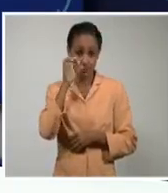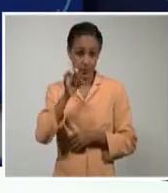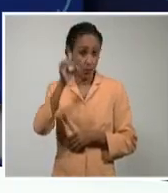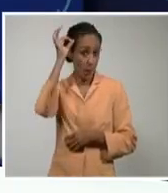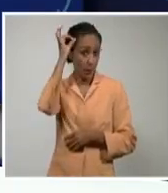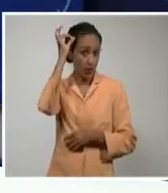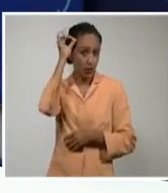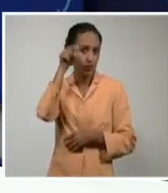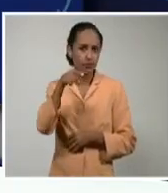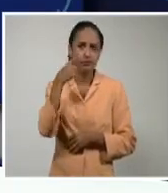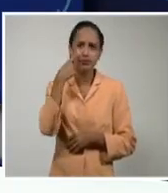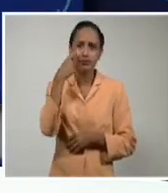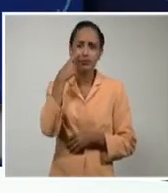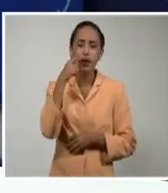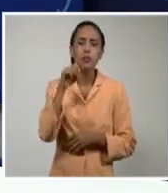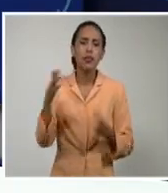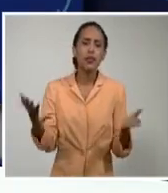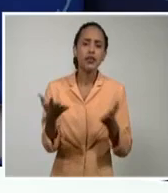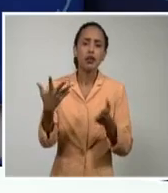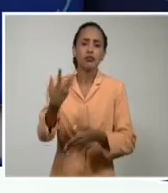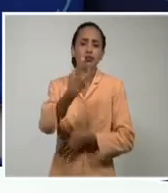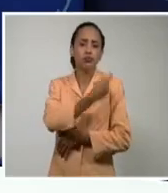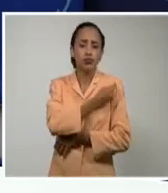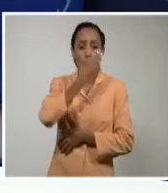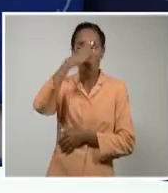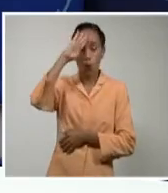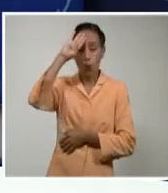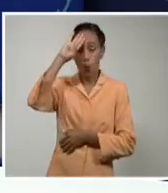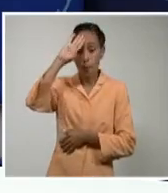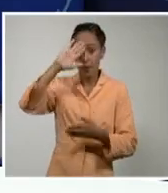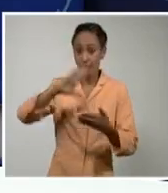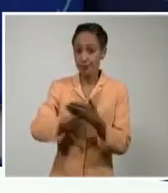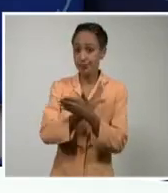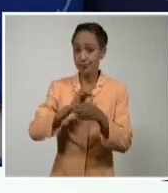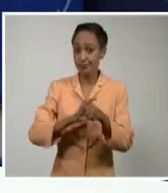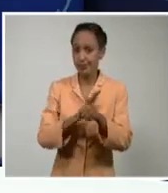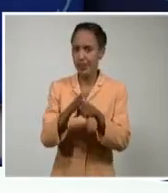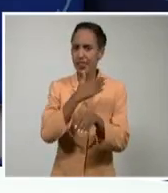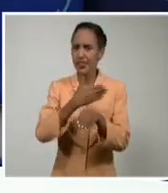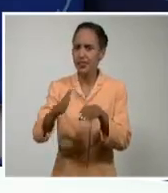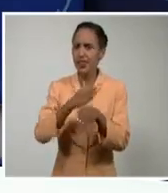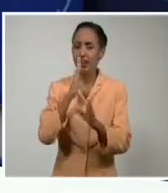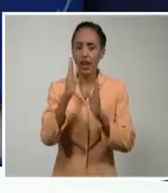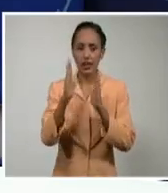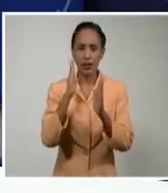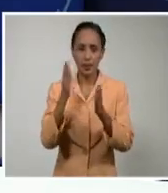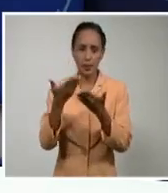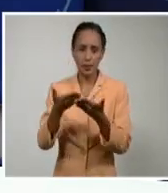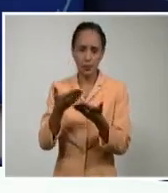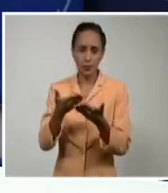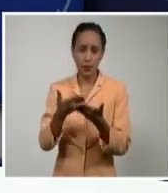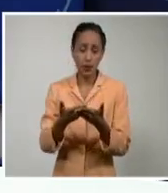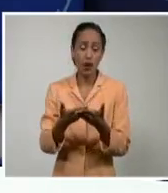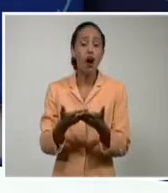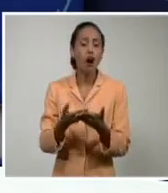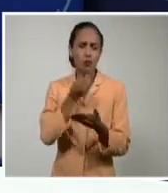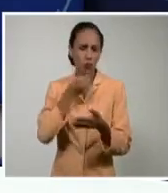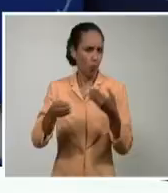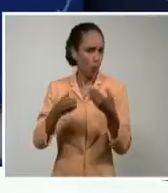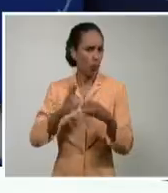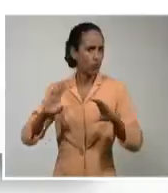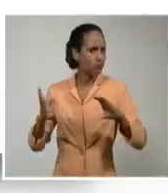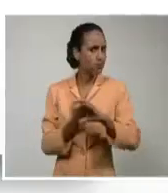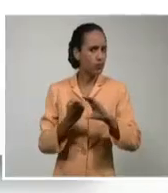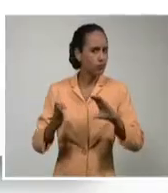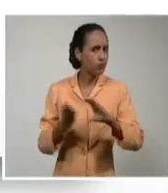los avances de los candidatos vacunales cubanos anti-COVID-19 en diferentes fases de ensayo a pesar de las sanciones impuestas por Estados Unidos